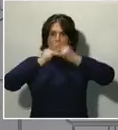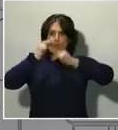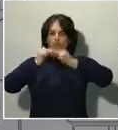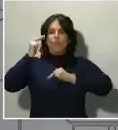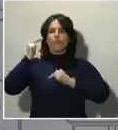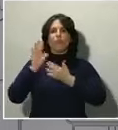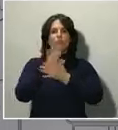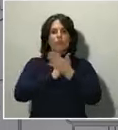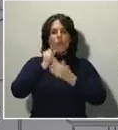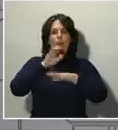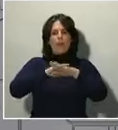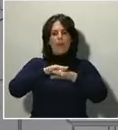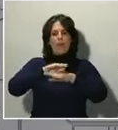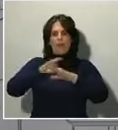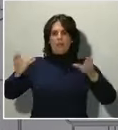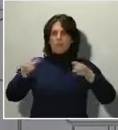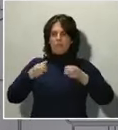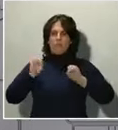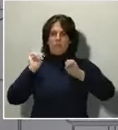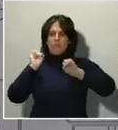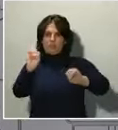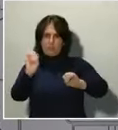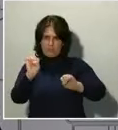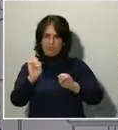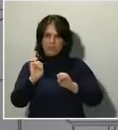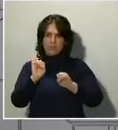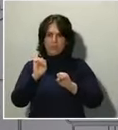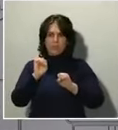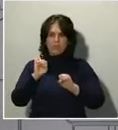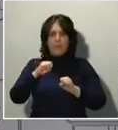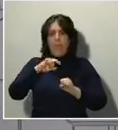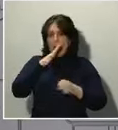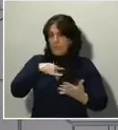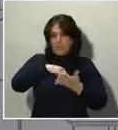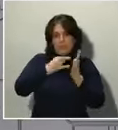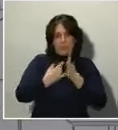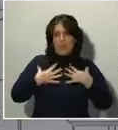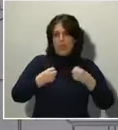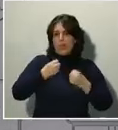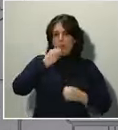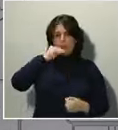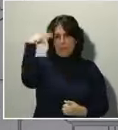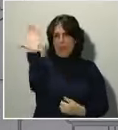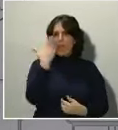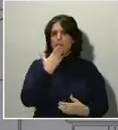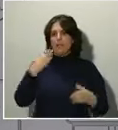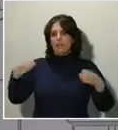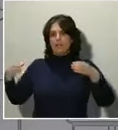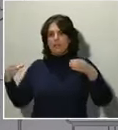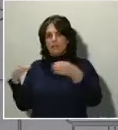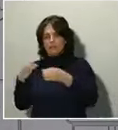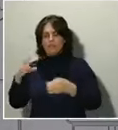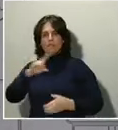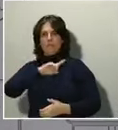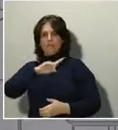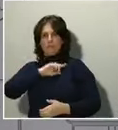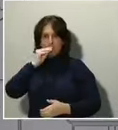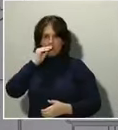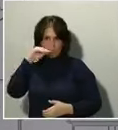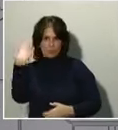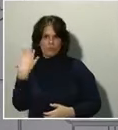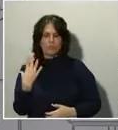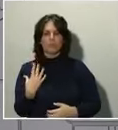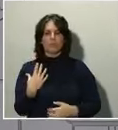Un sistema de salud formidable. Unas fuerzas de seguridad intachables. Unas instituciones educativas y